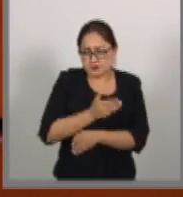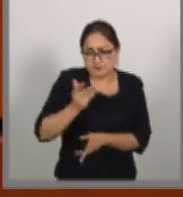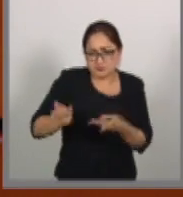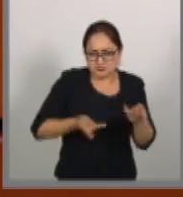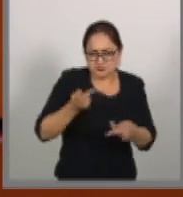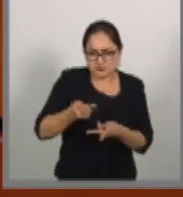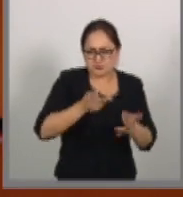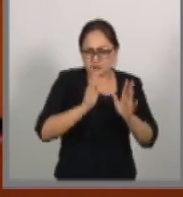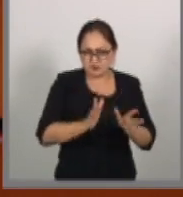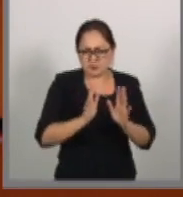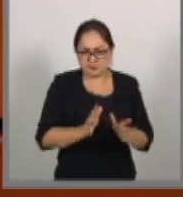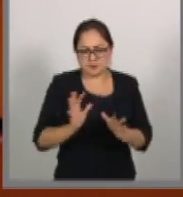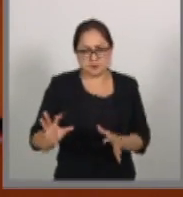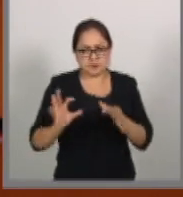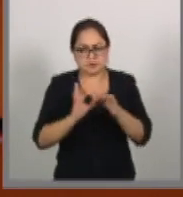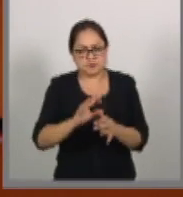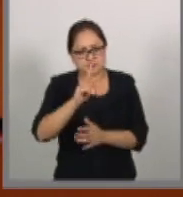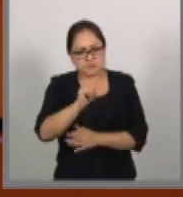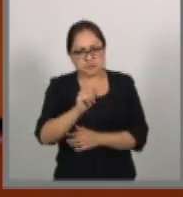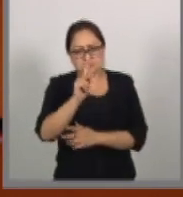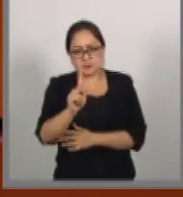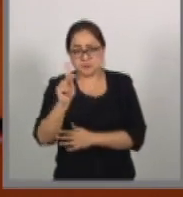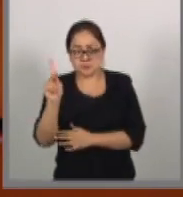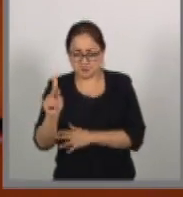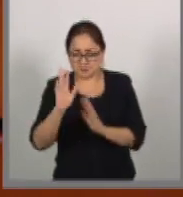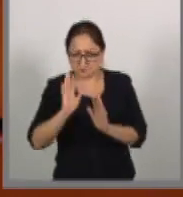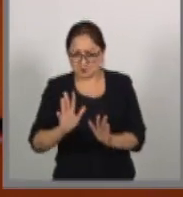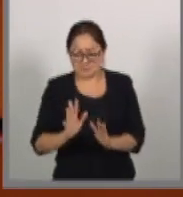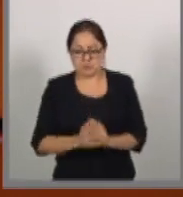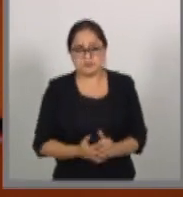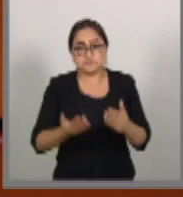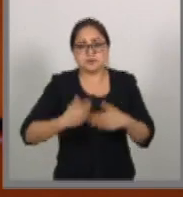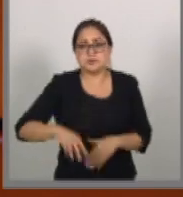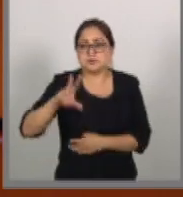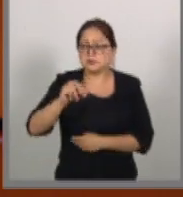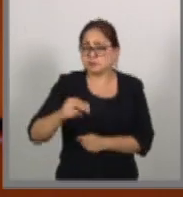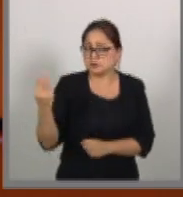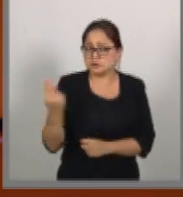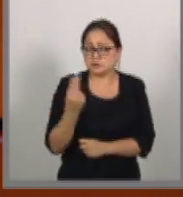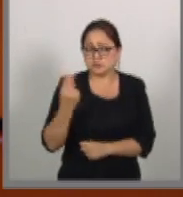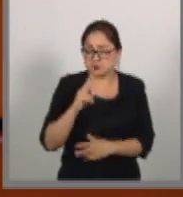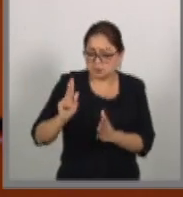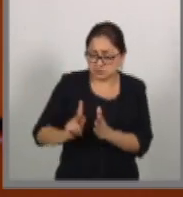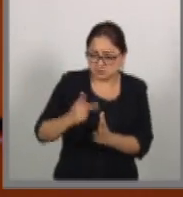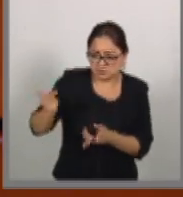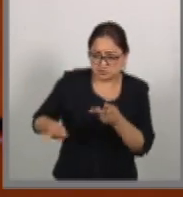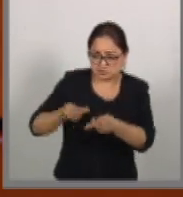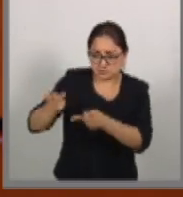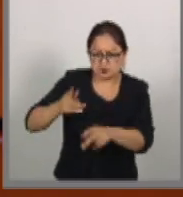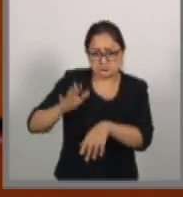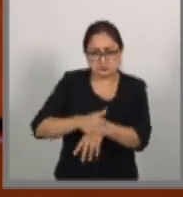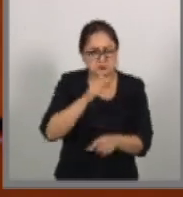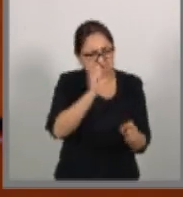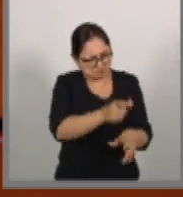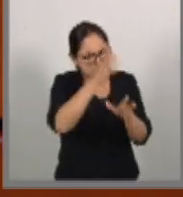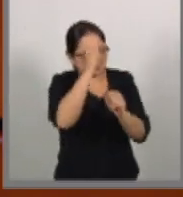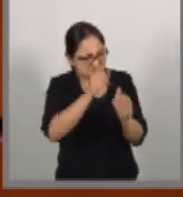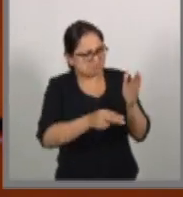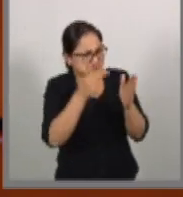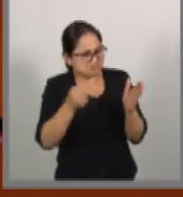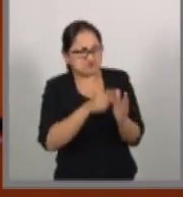cuando se aprobó TPP y entonces ya no es necesario hacer nuevas consultas porque es el mismo tratado.